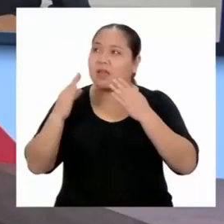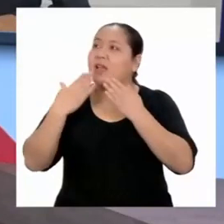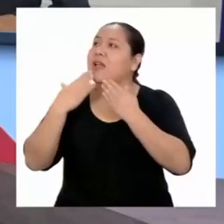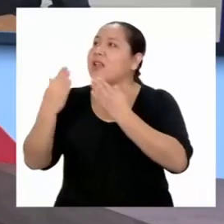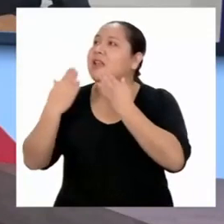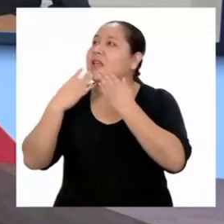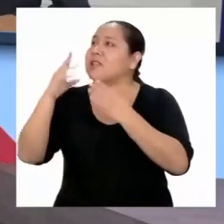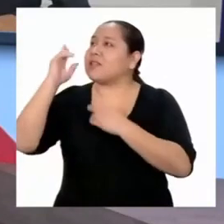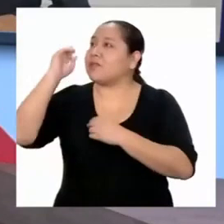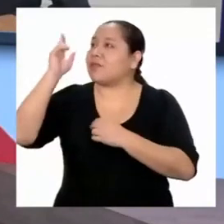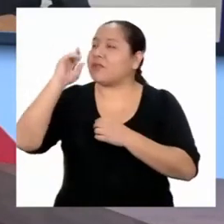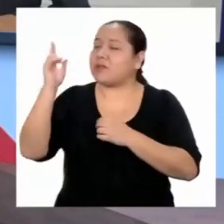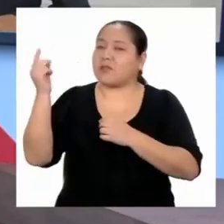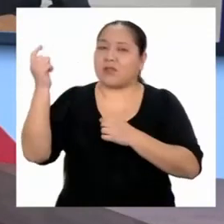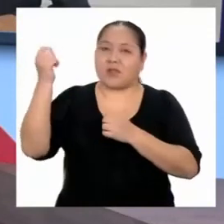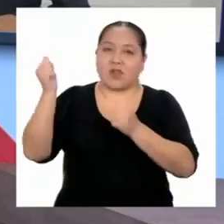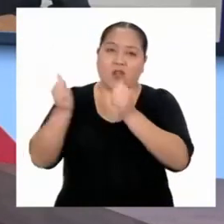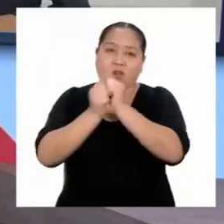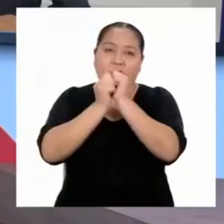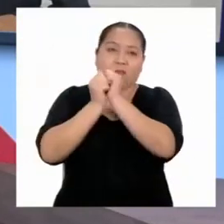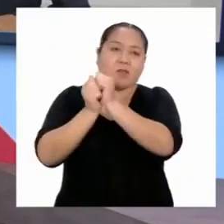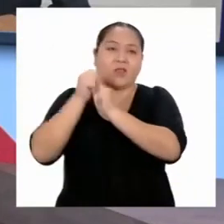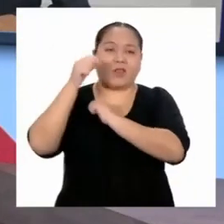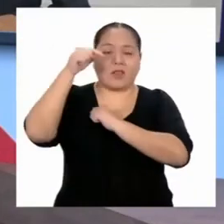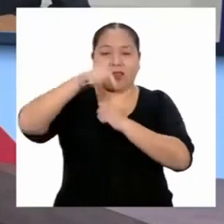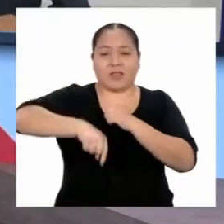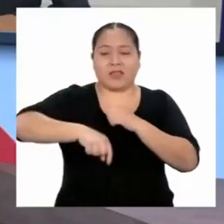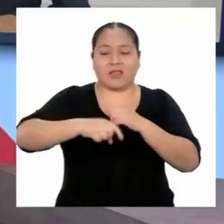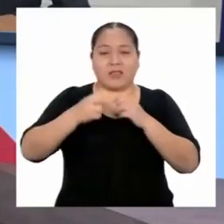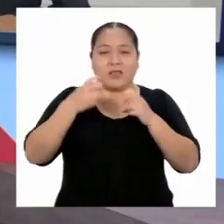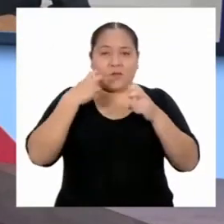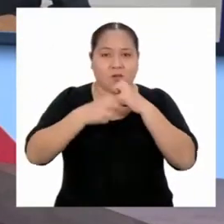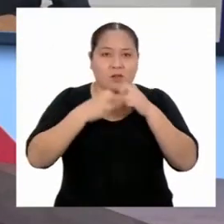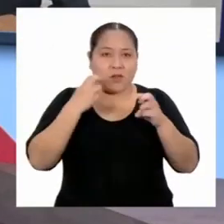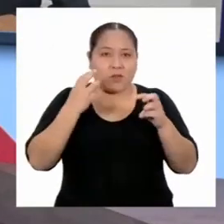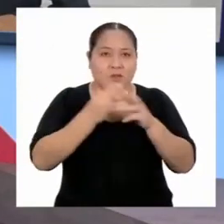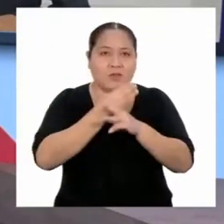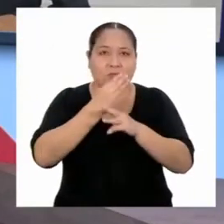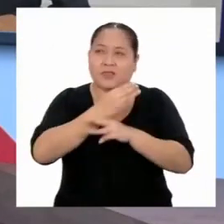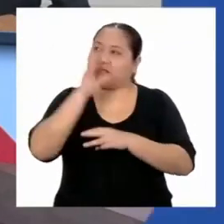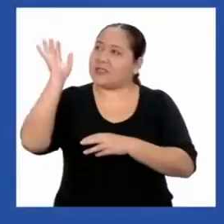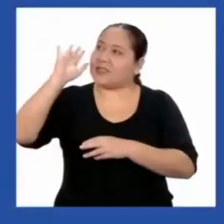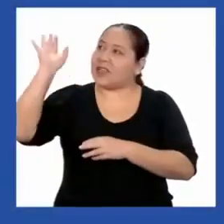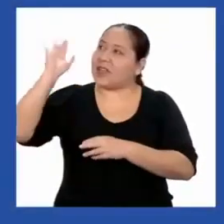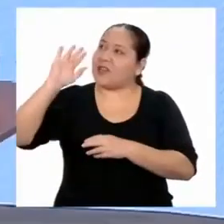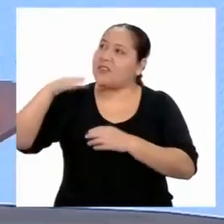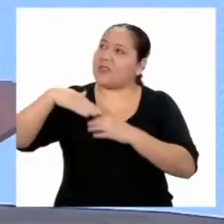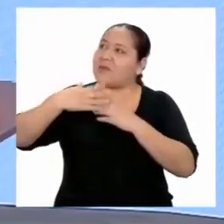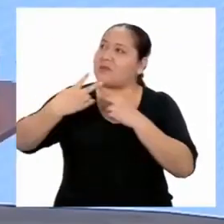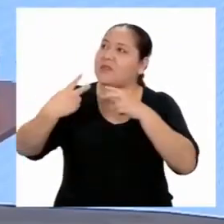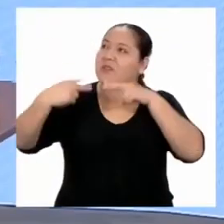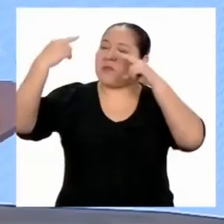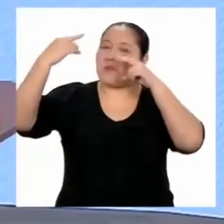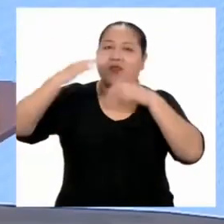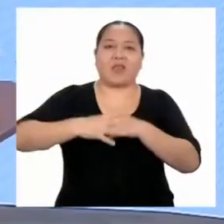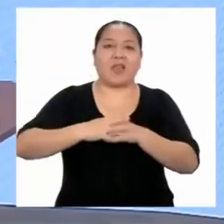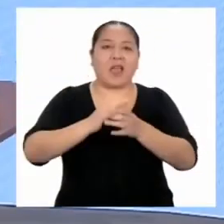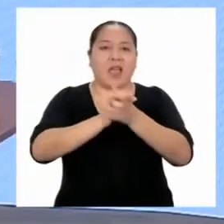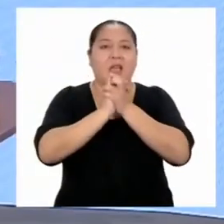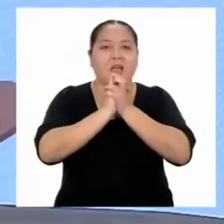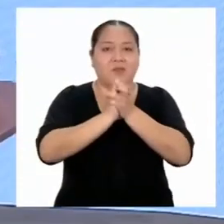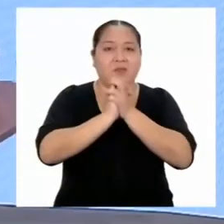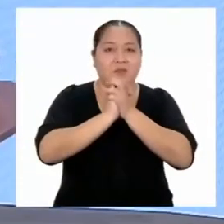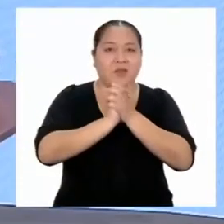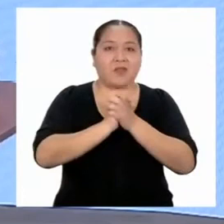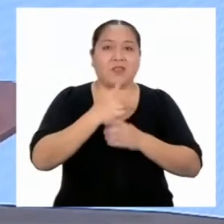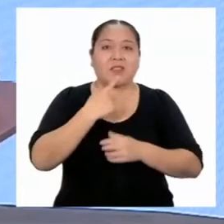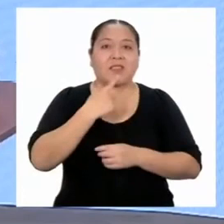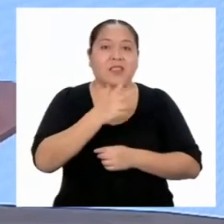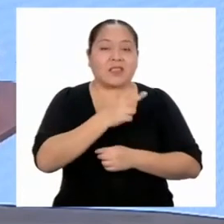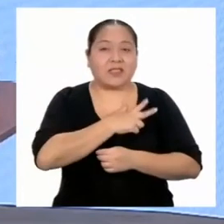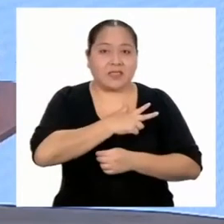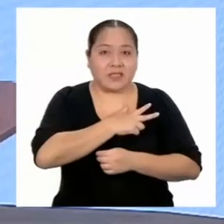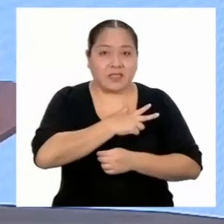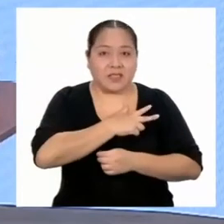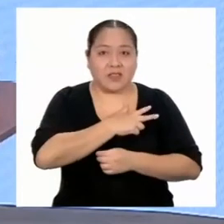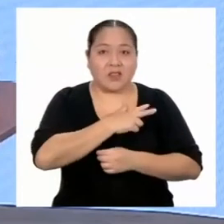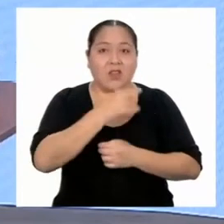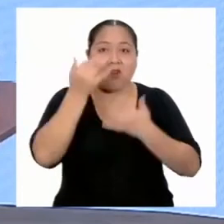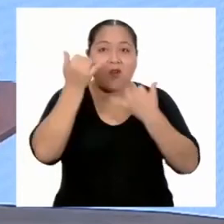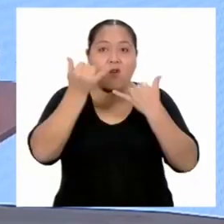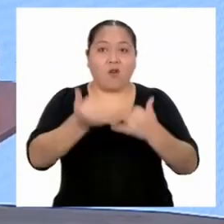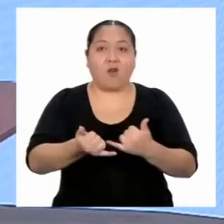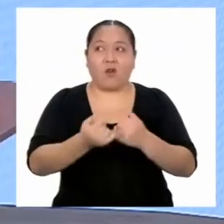acompañarnos en esta misteriosa aventura matemática. ¡Chao! ¡Nos vemos pronto! Amigas y amigos de Tercero de Secundaria,